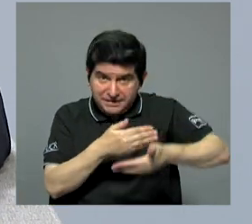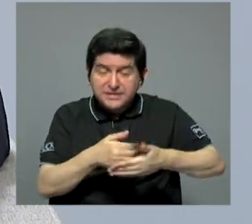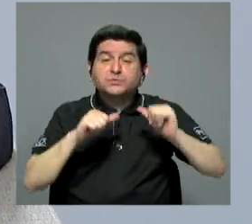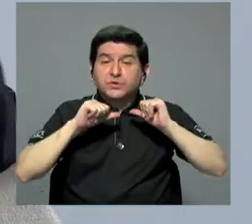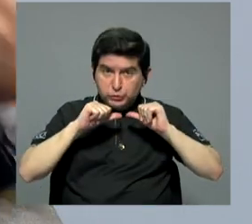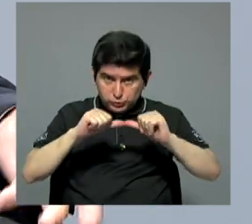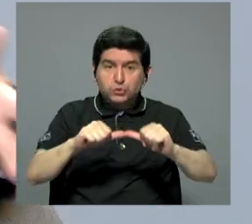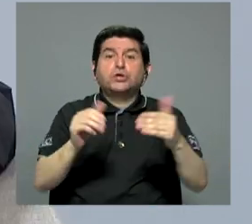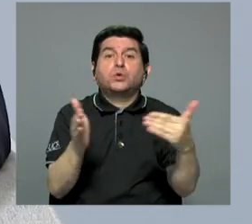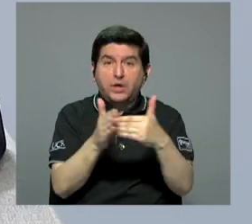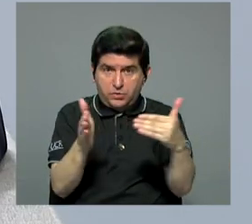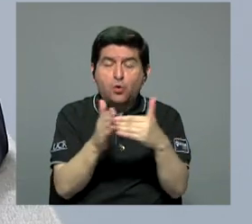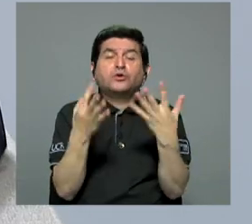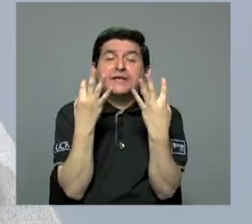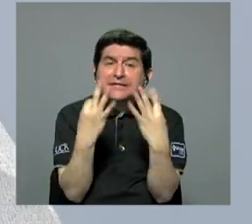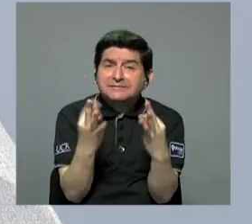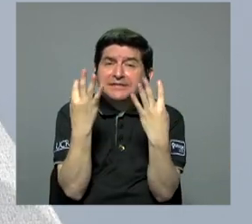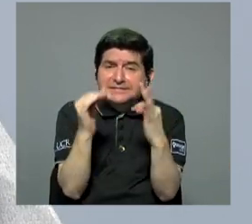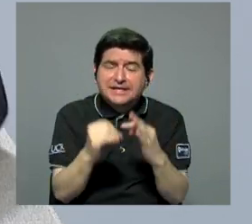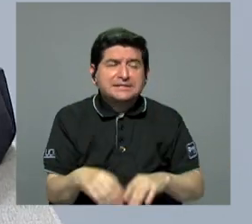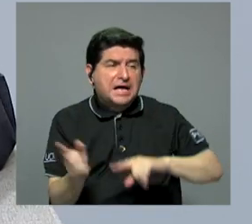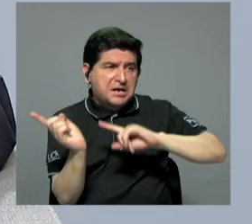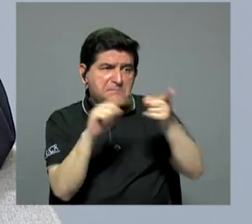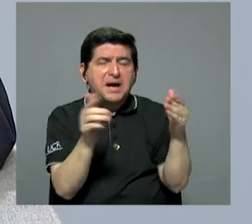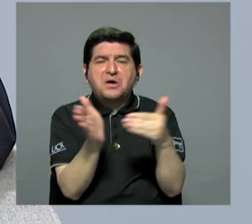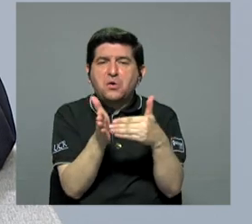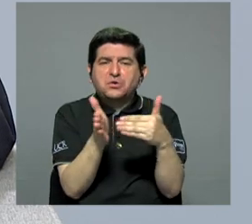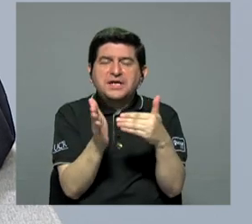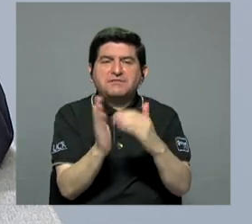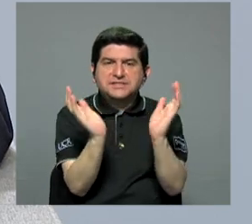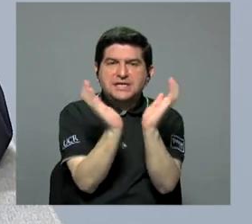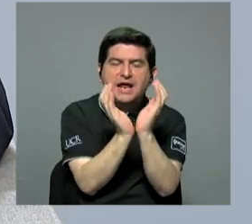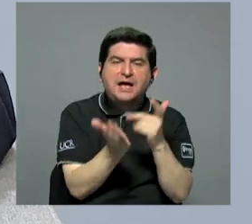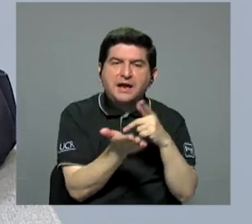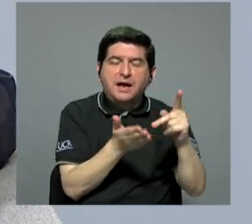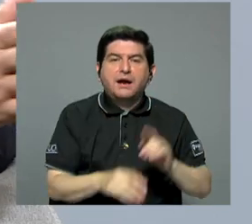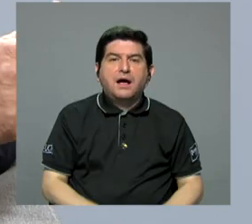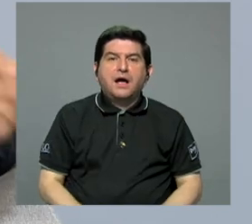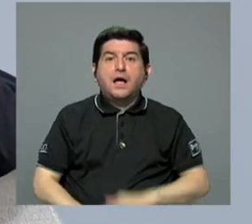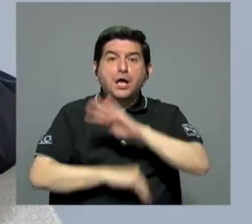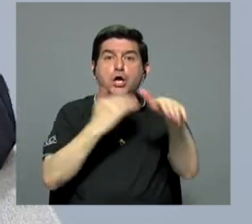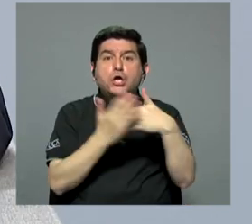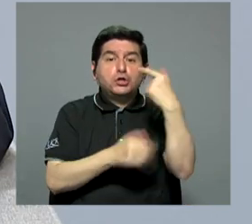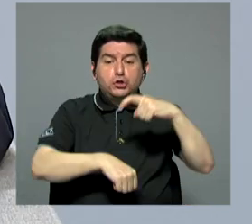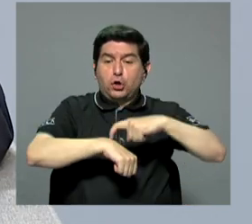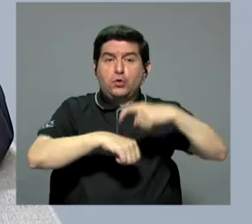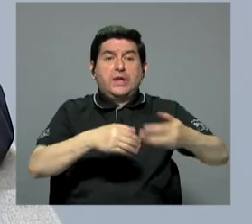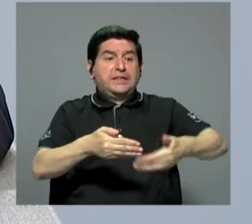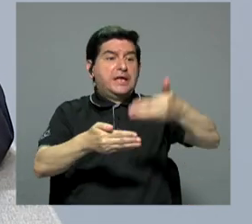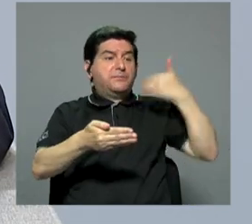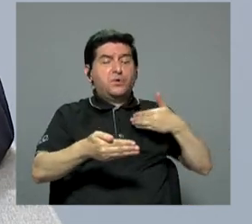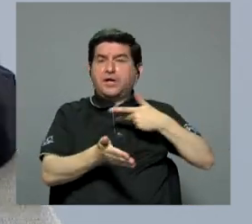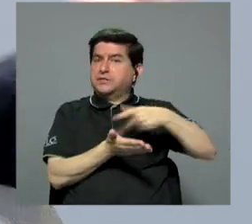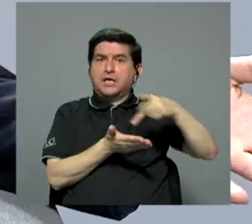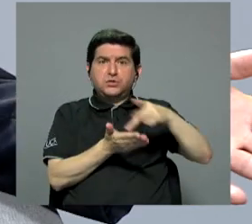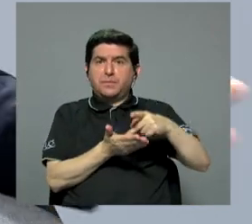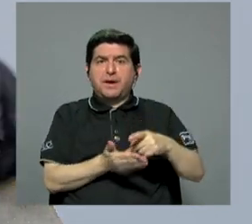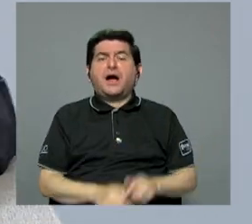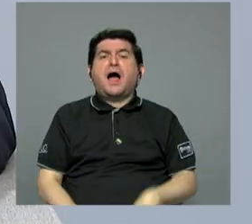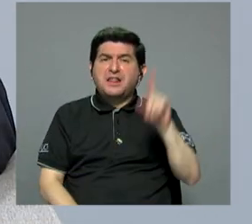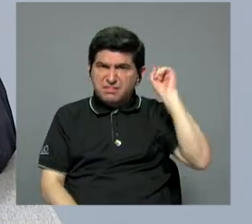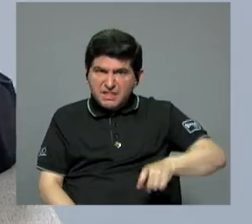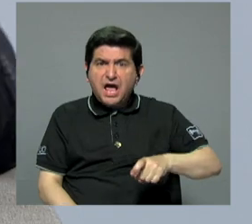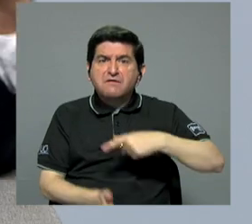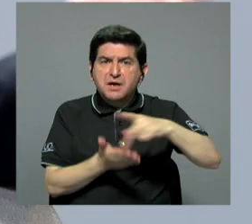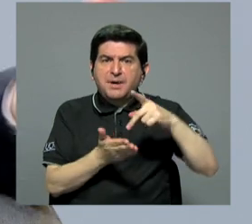Regresaron posteriormente nuevamente a hacer el intento, van a la caja de nuevo para cotizar y la caja les cobra todos los años que estuvieron hacia atrás sin pagar, en donde no